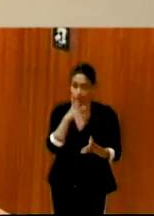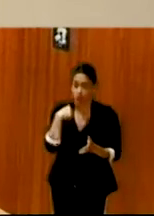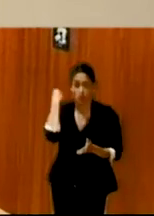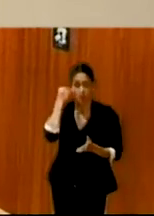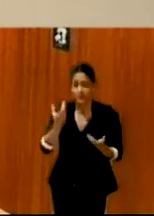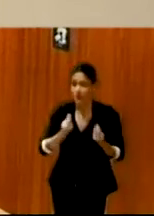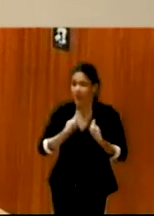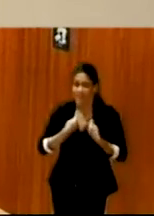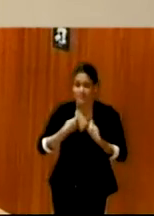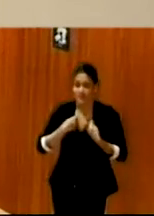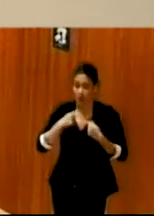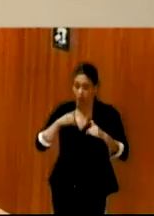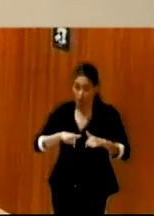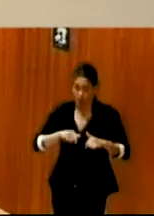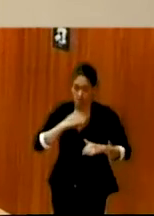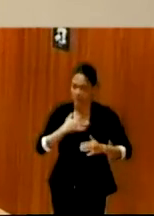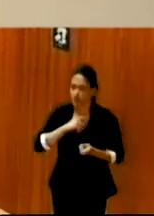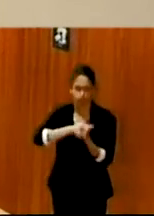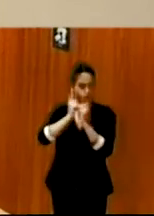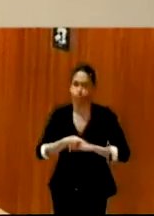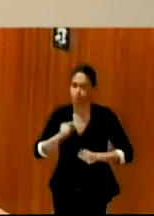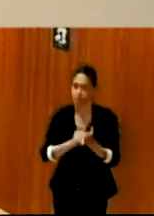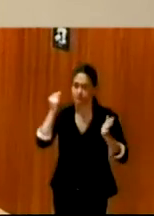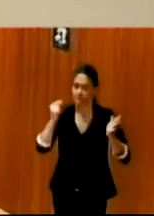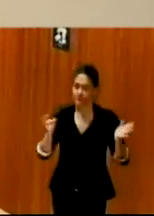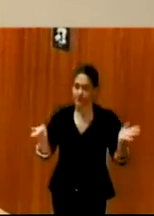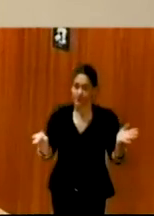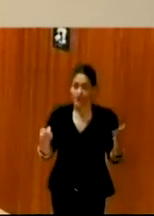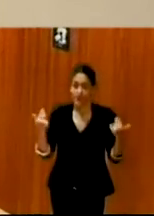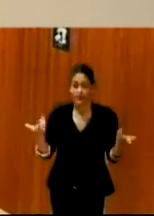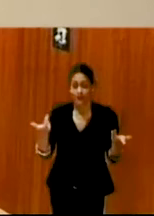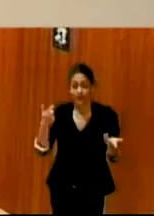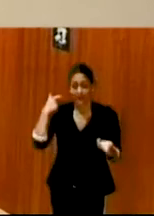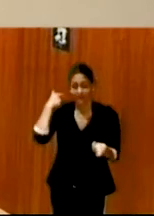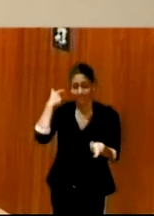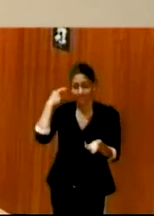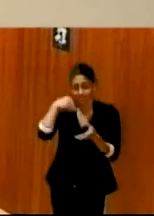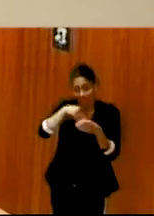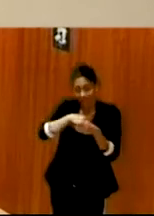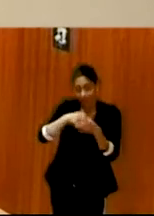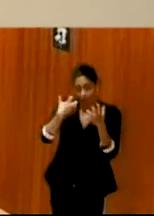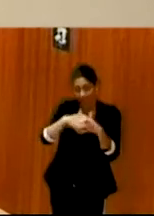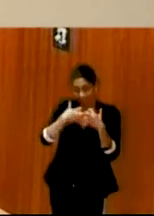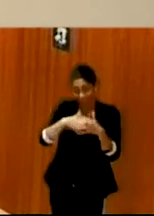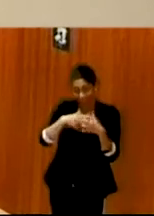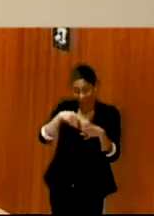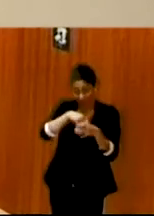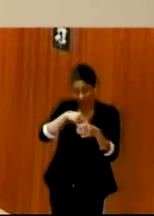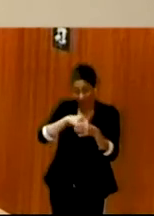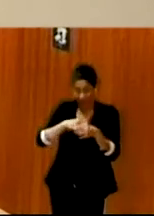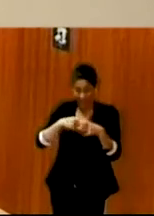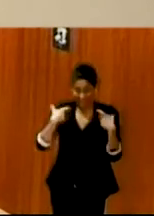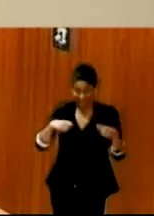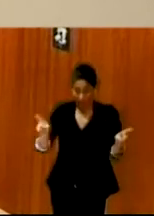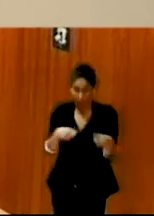improvisar, pero la industria musical es una de las que más lo llevan a cabo.